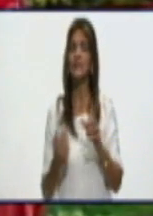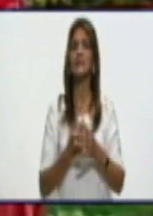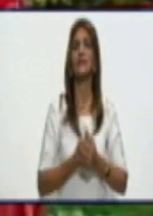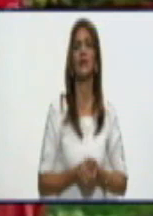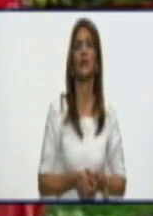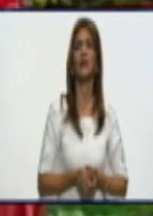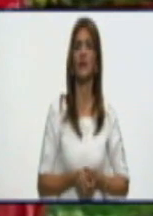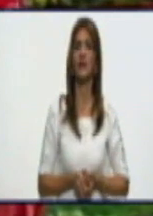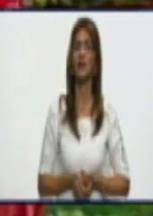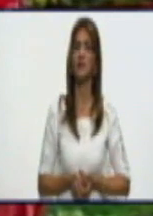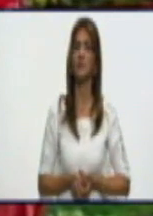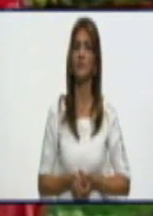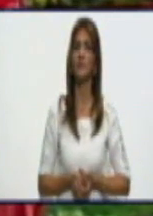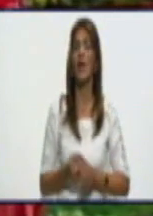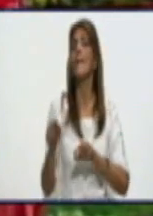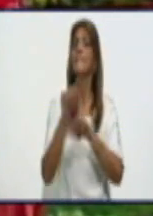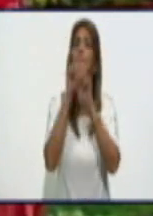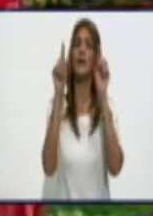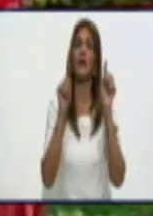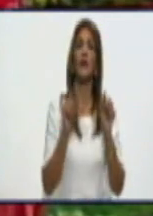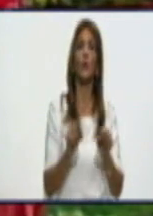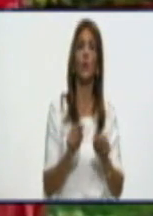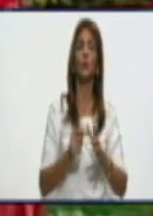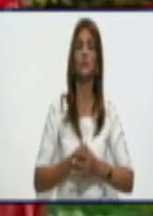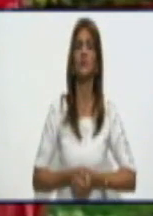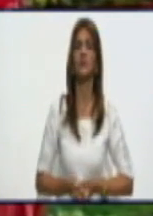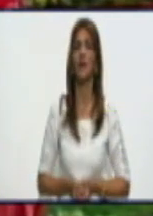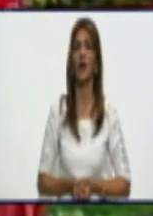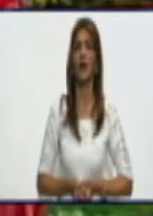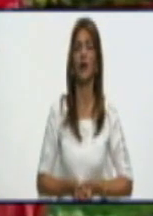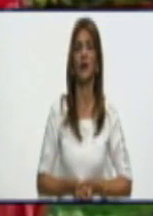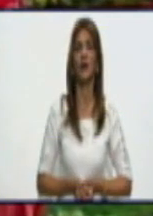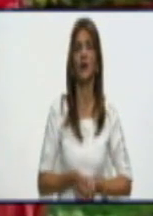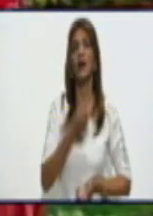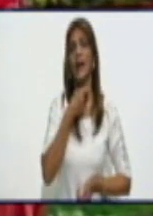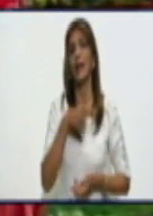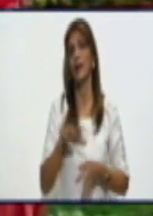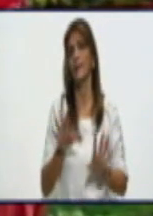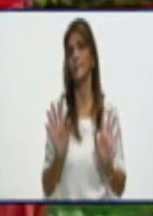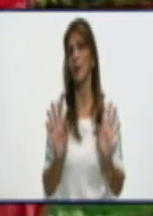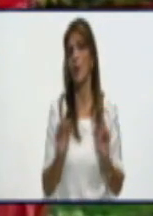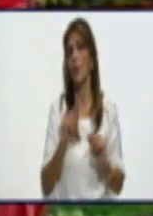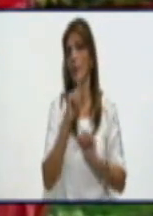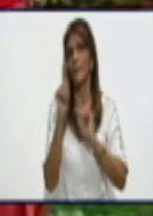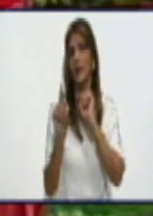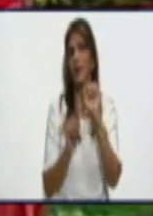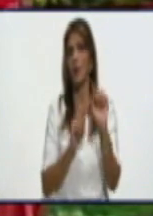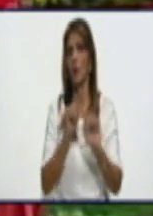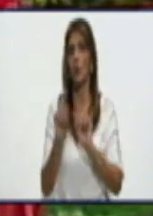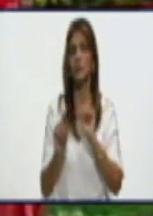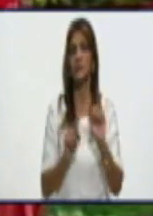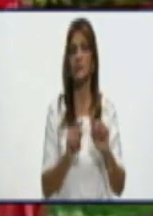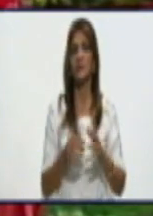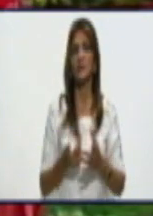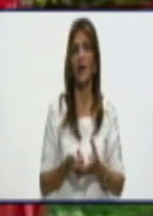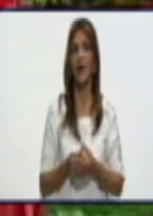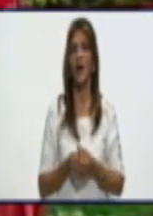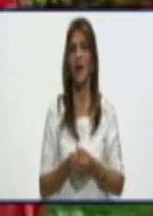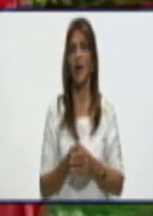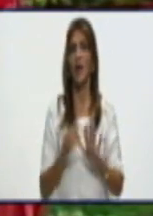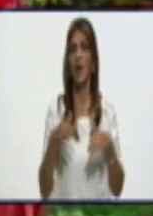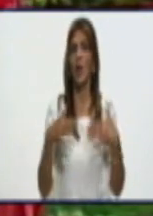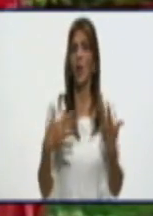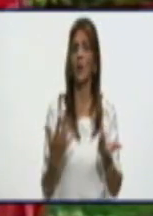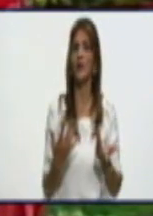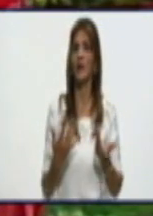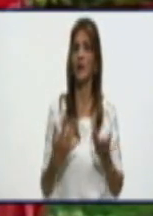preguntan, digamos, en el caso de los que han estado interviniendo como voluntarios